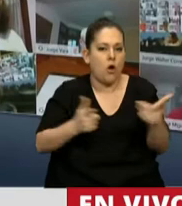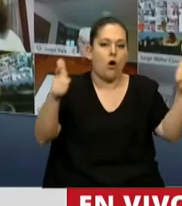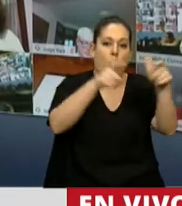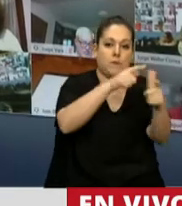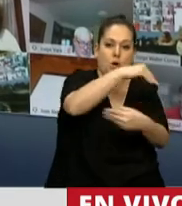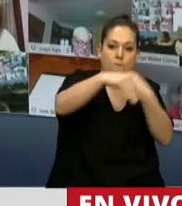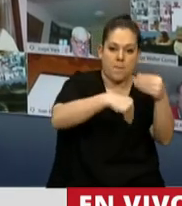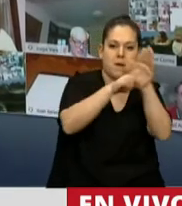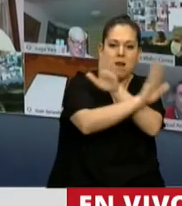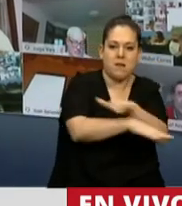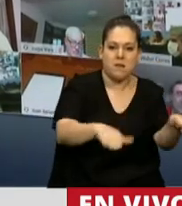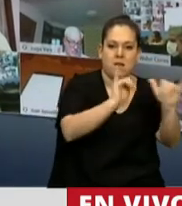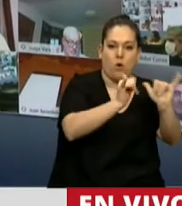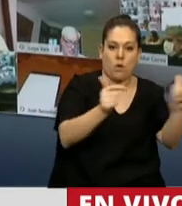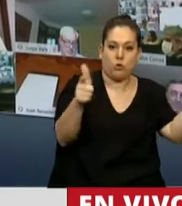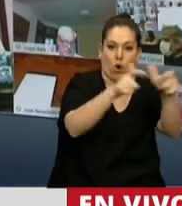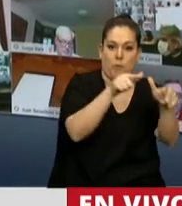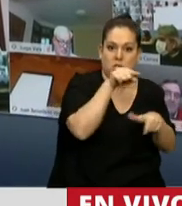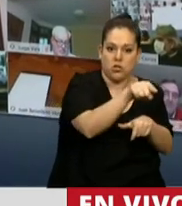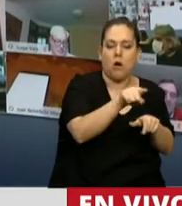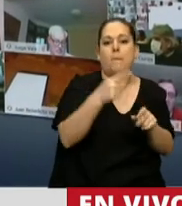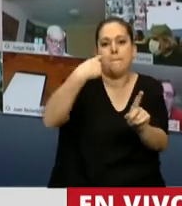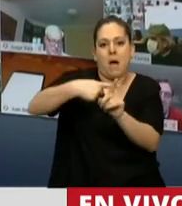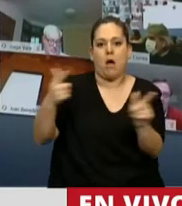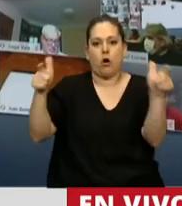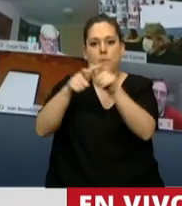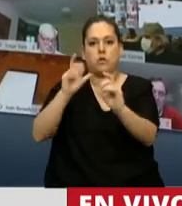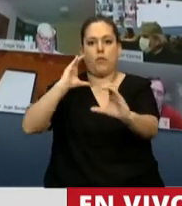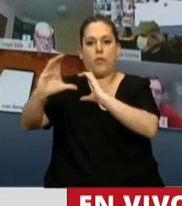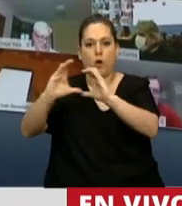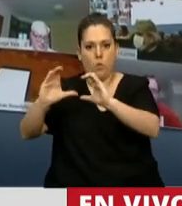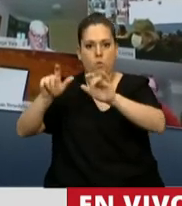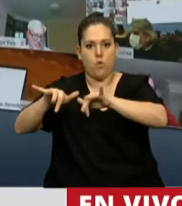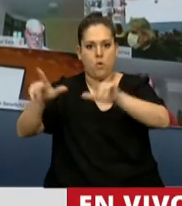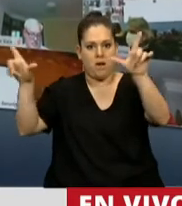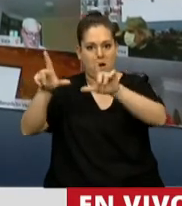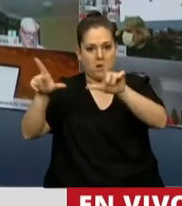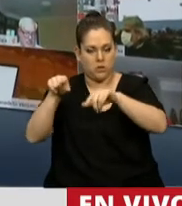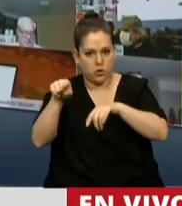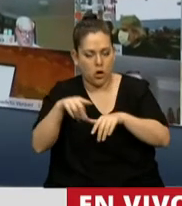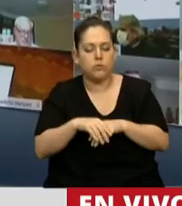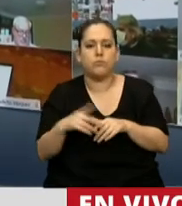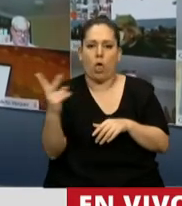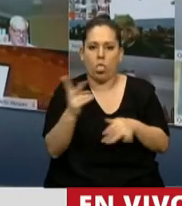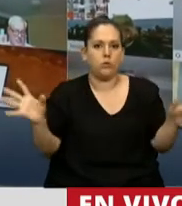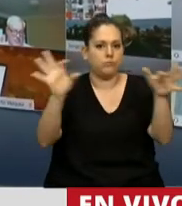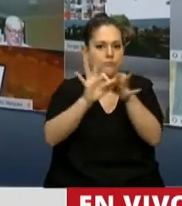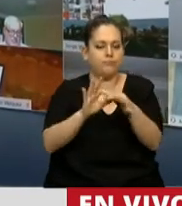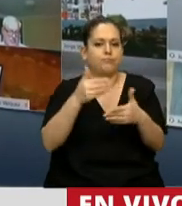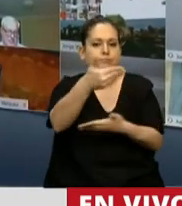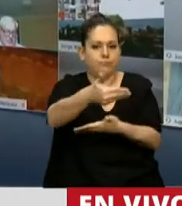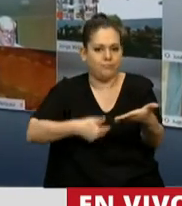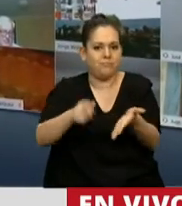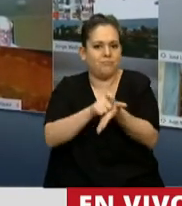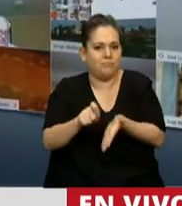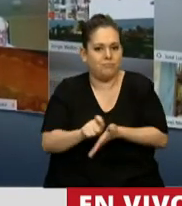Familias, Niñez y Juventudes y la Comisión de Comunicación, votando hoy un proyecto que es de